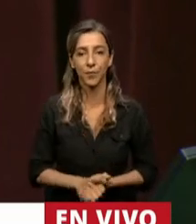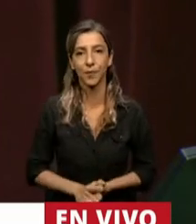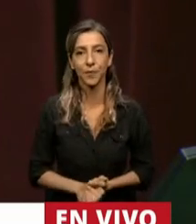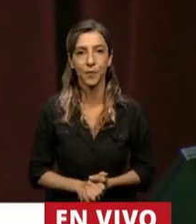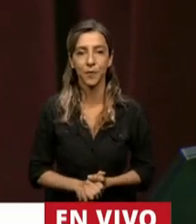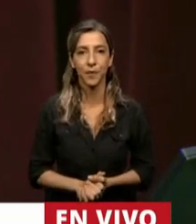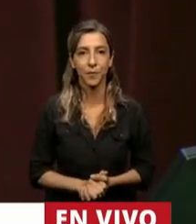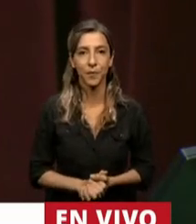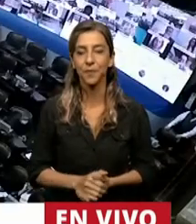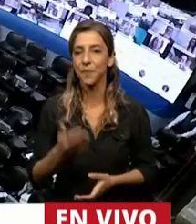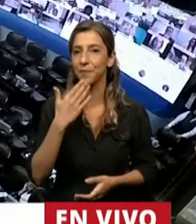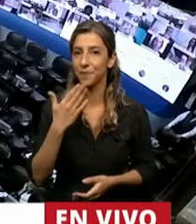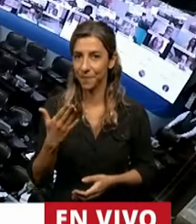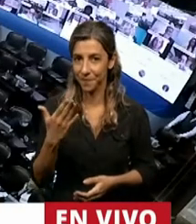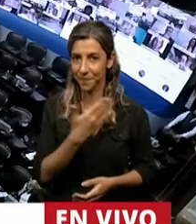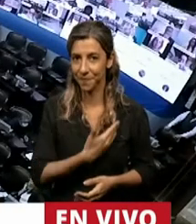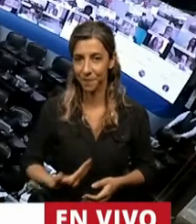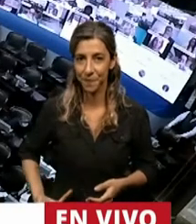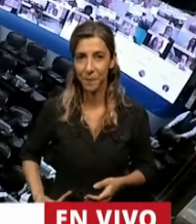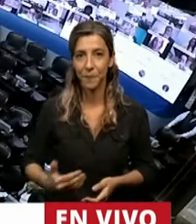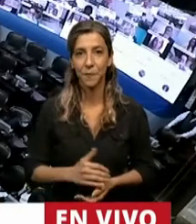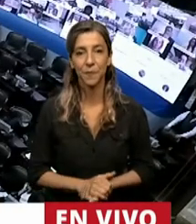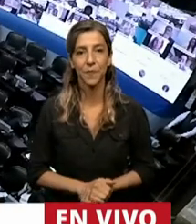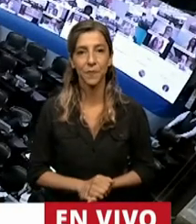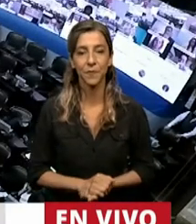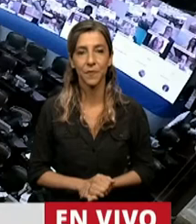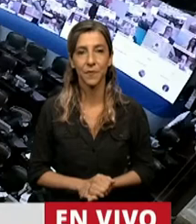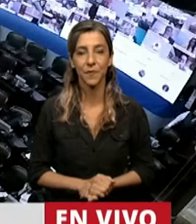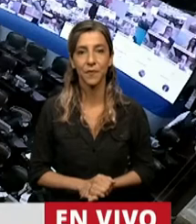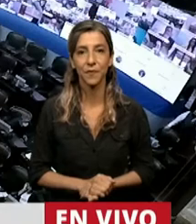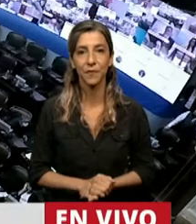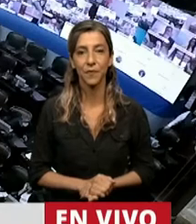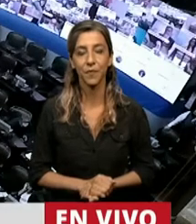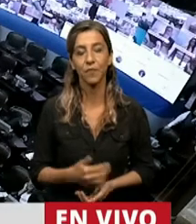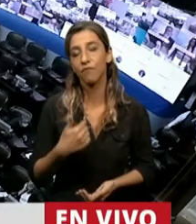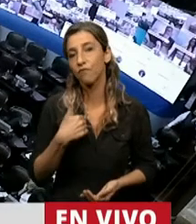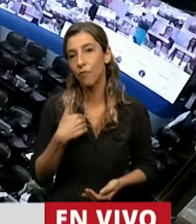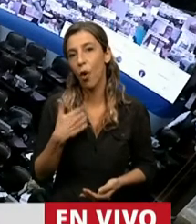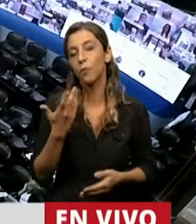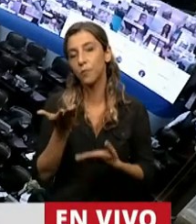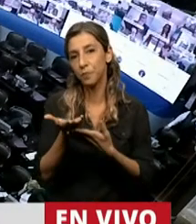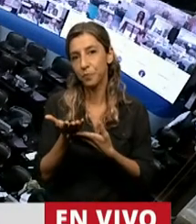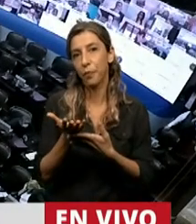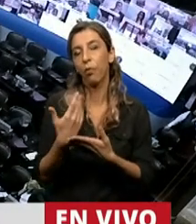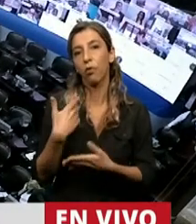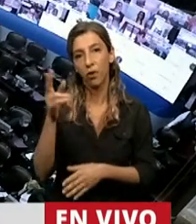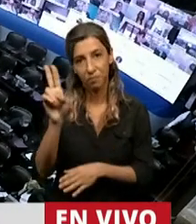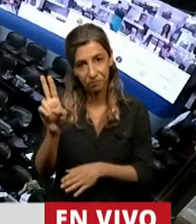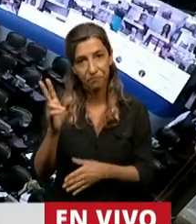Gracias, Presidenta. Yo quería hacer esta moción de privilegio porque